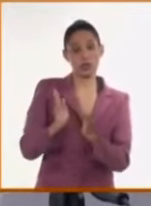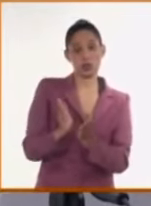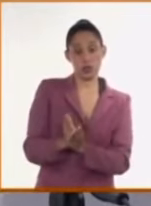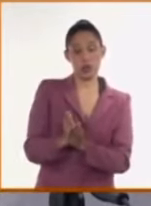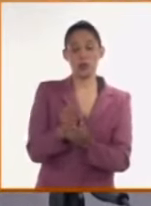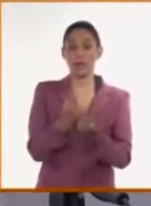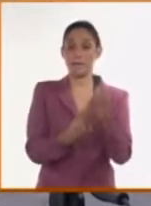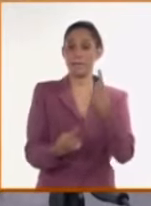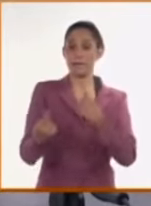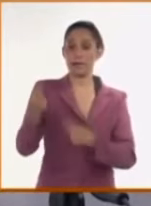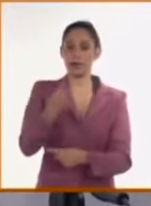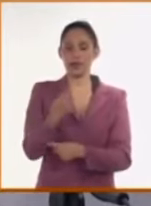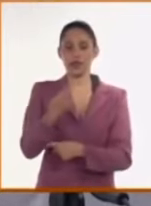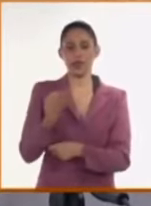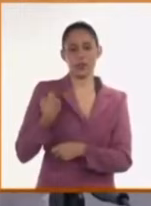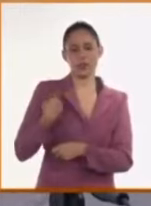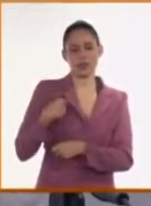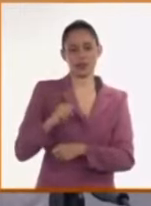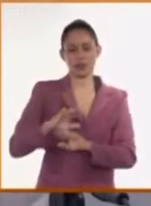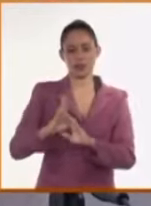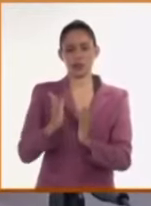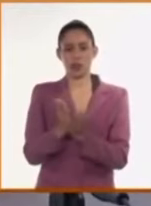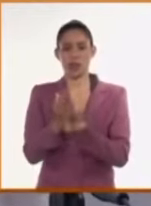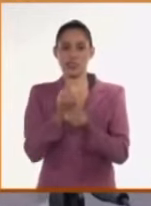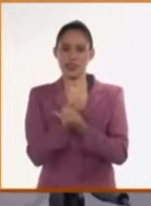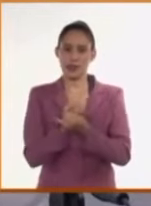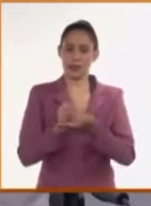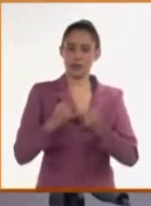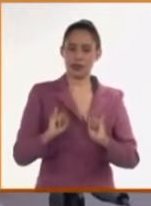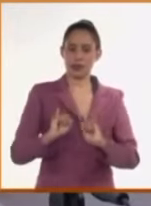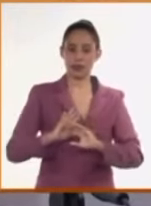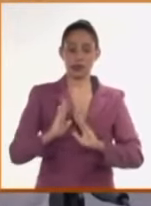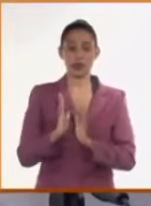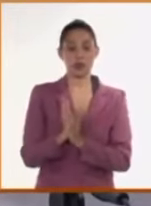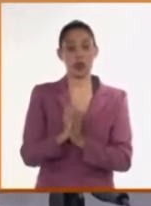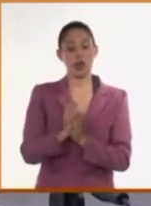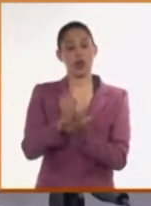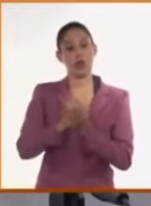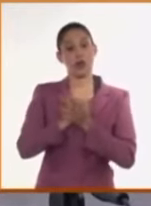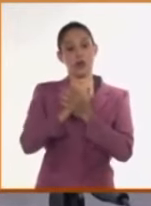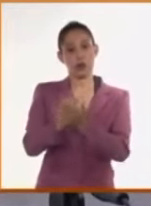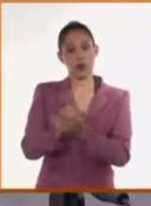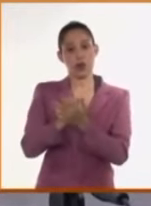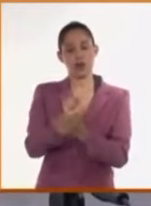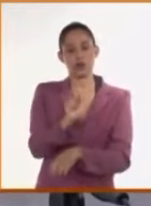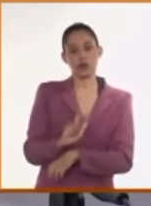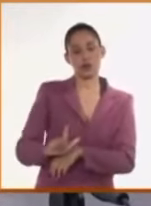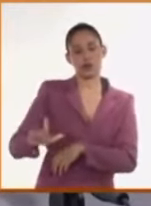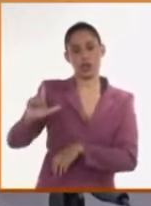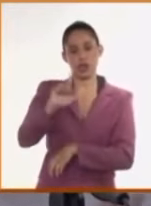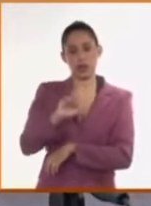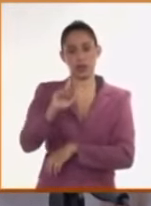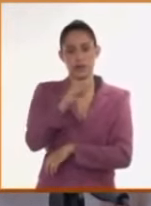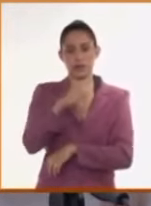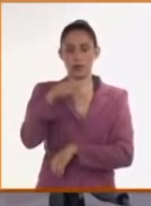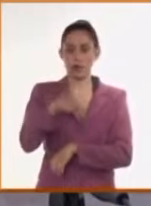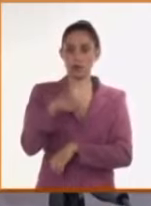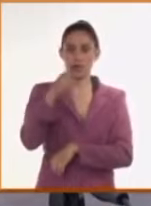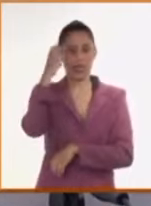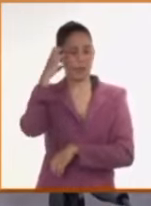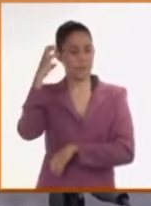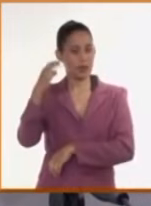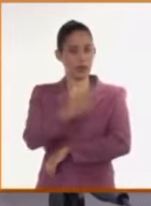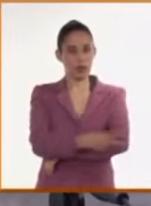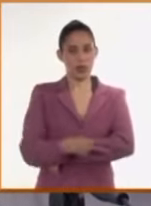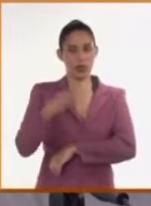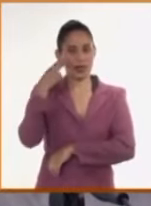violentan la independencia y la soberanía que ejerce el pueblo haitiano. Haití no